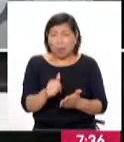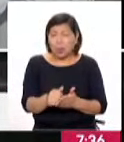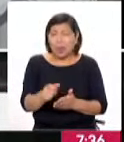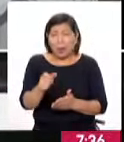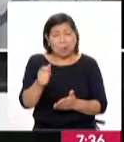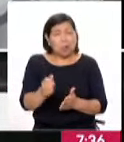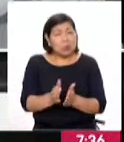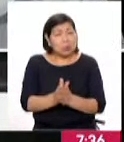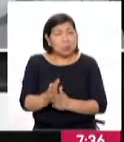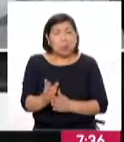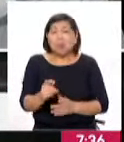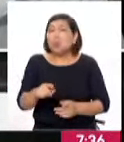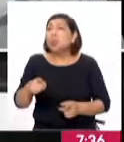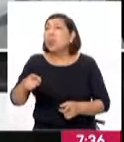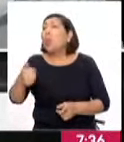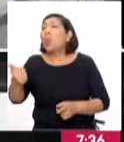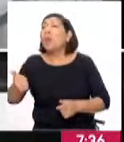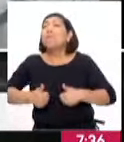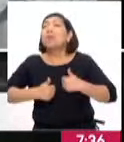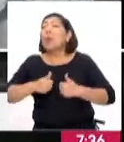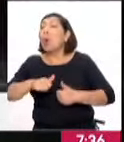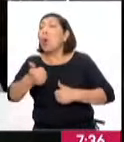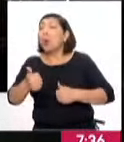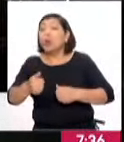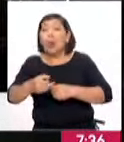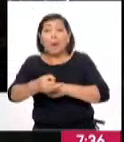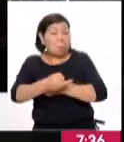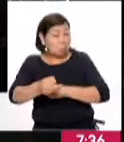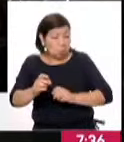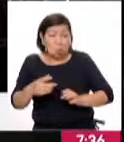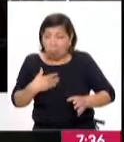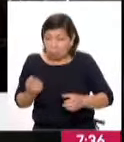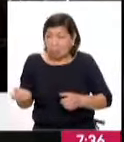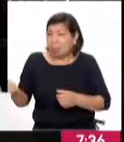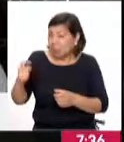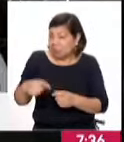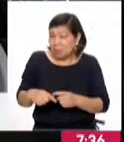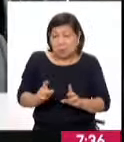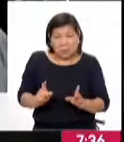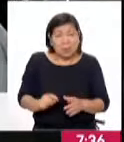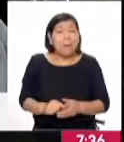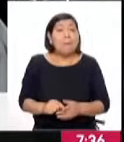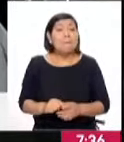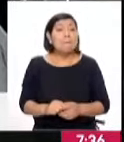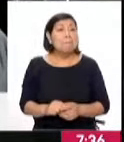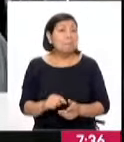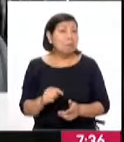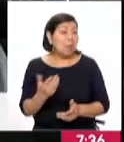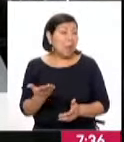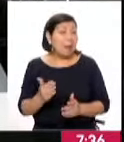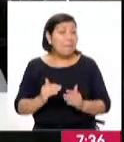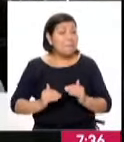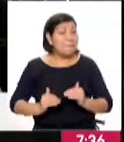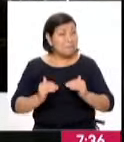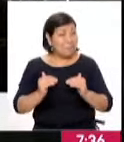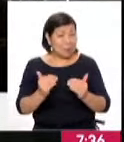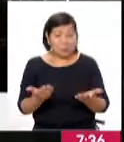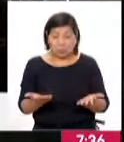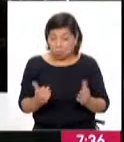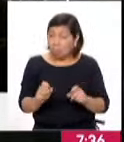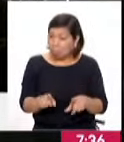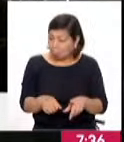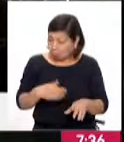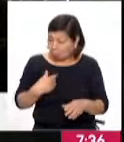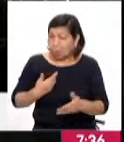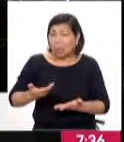Así no sea de Juliaca, de cualquier lugar del país. Esperamos no solamente de 1.500, si hay mayor cantidad de beneficiarios, también